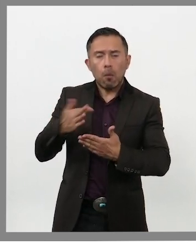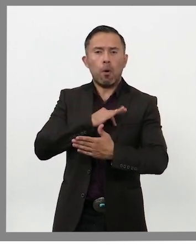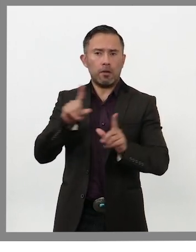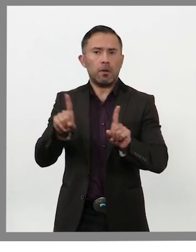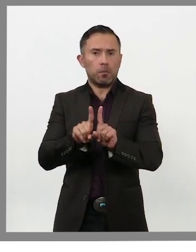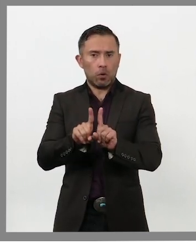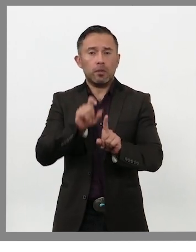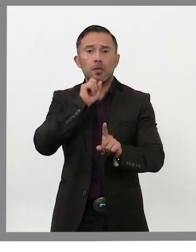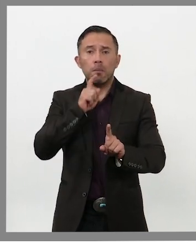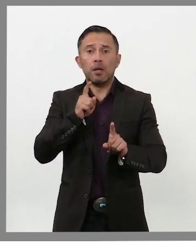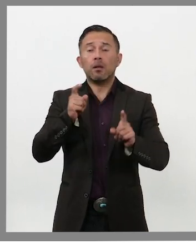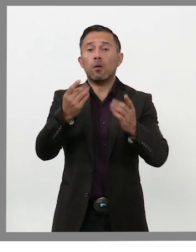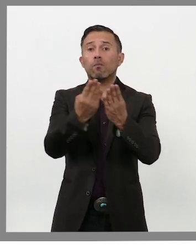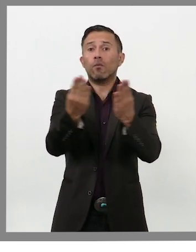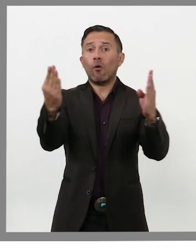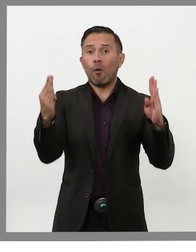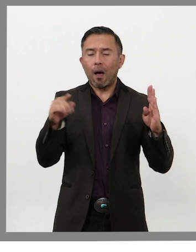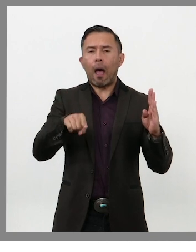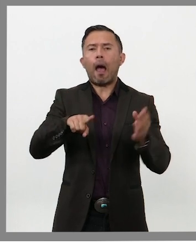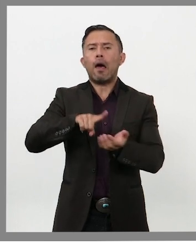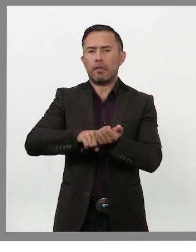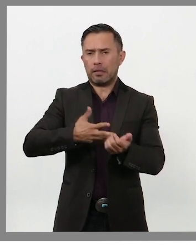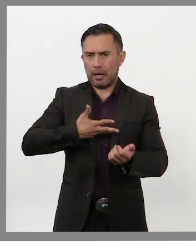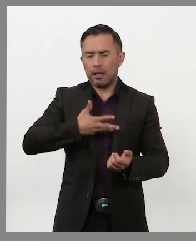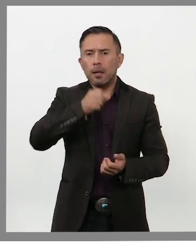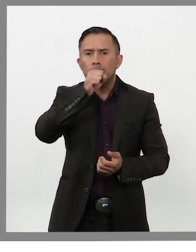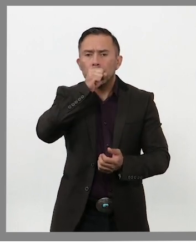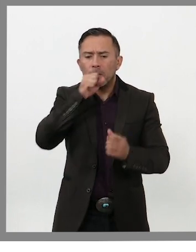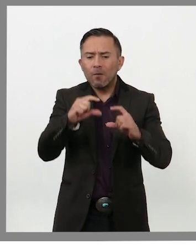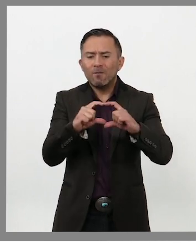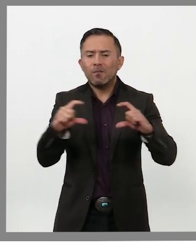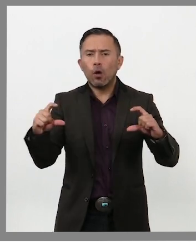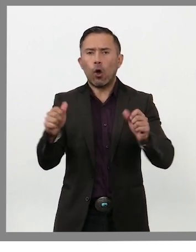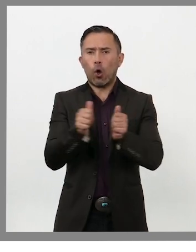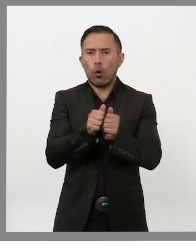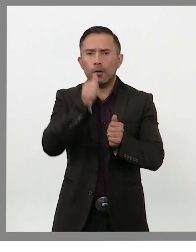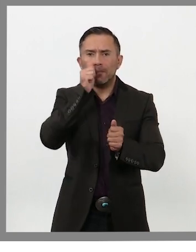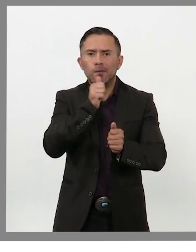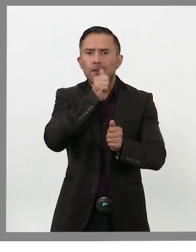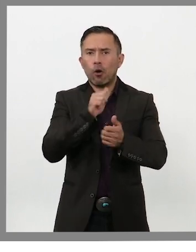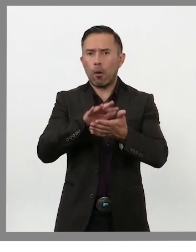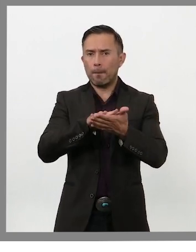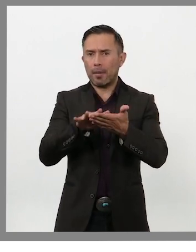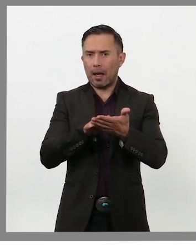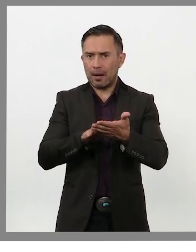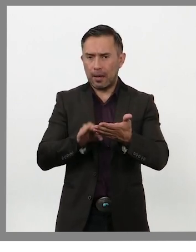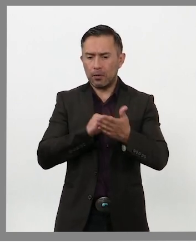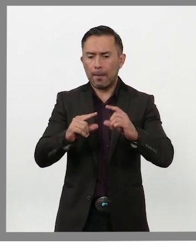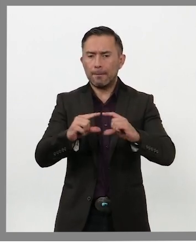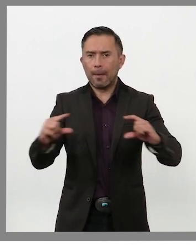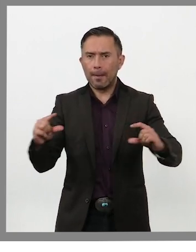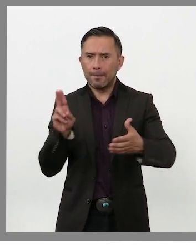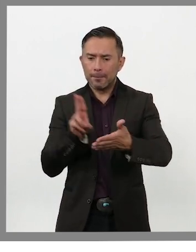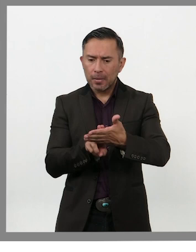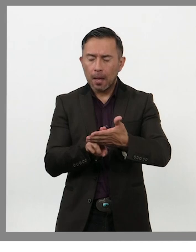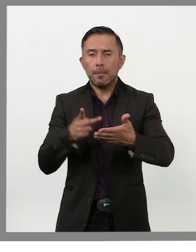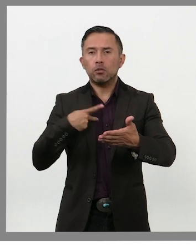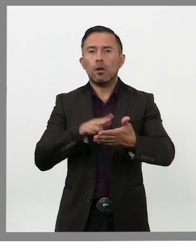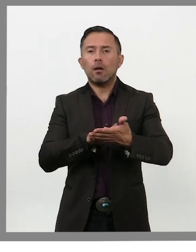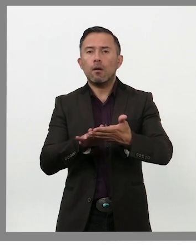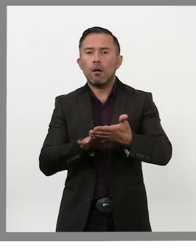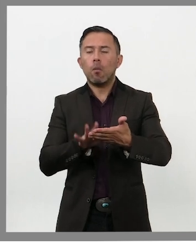disponen de un etiquetado en braille para que las personas con discapacidad visual puedan identificarlas correctamente y depositar su voto.